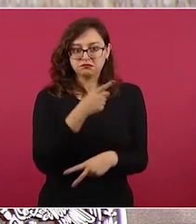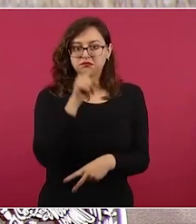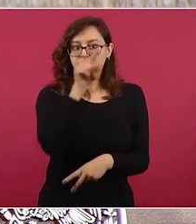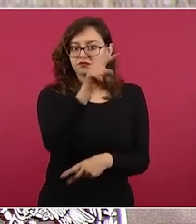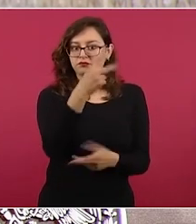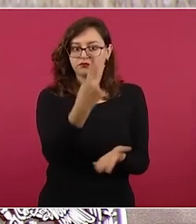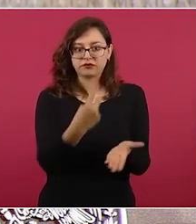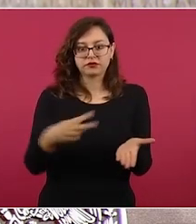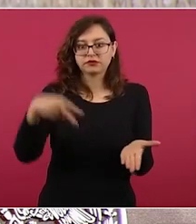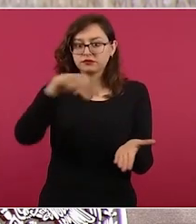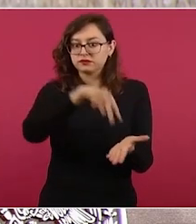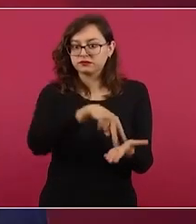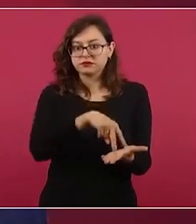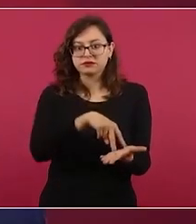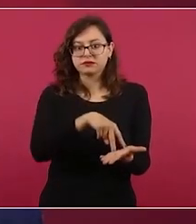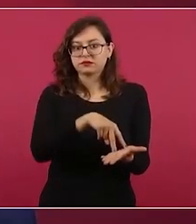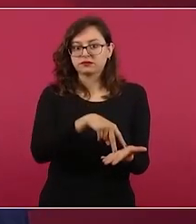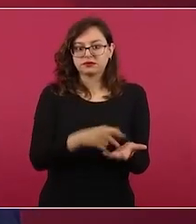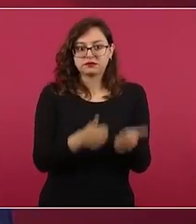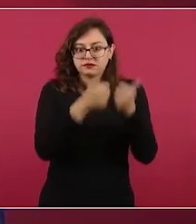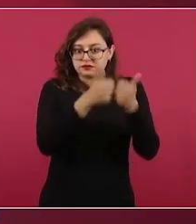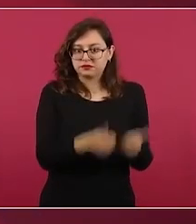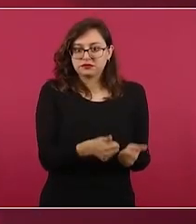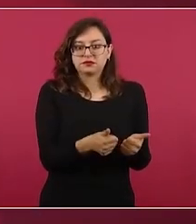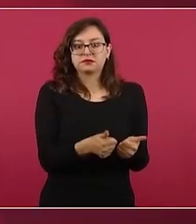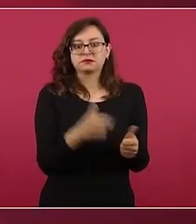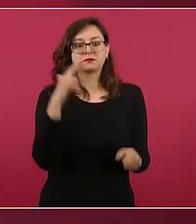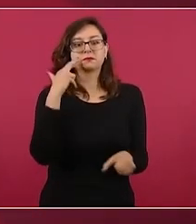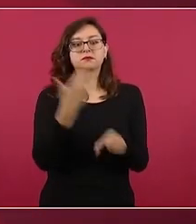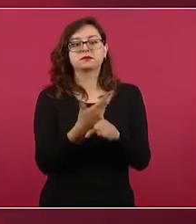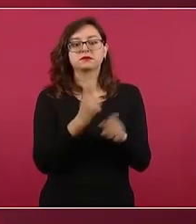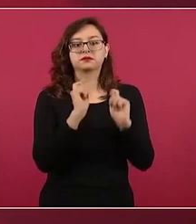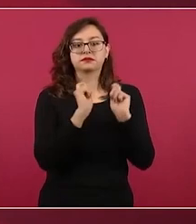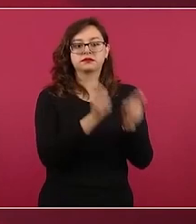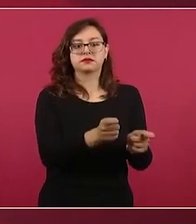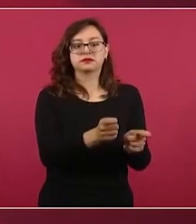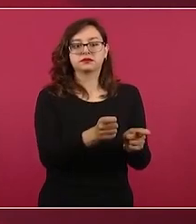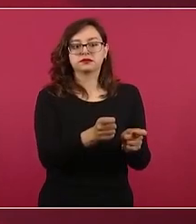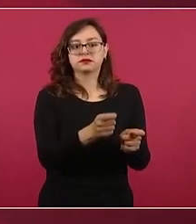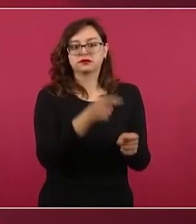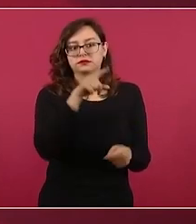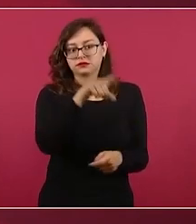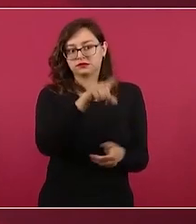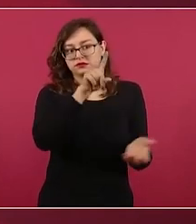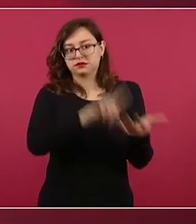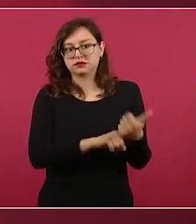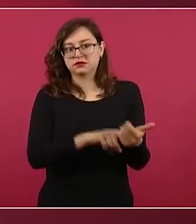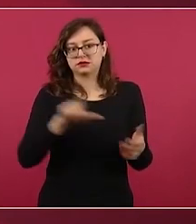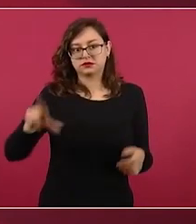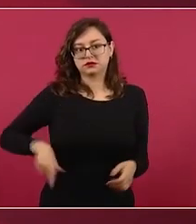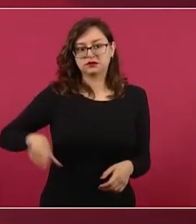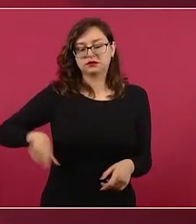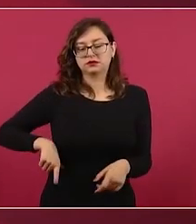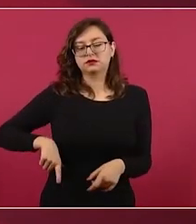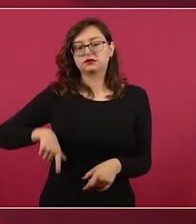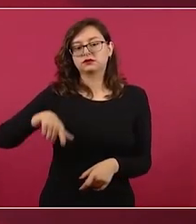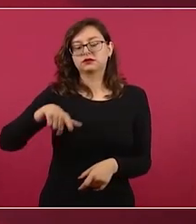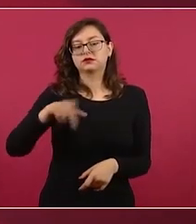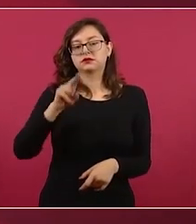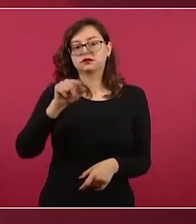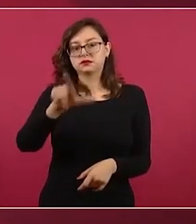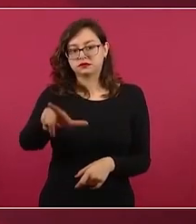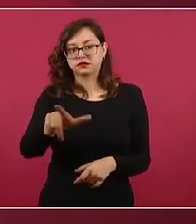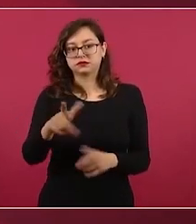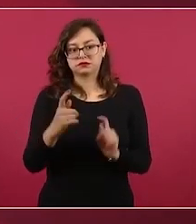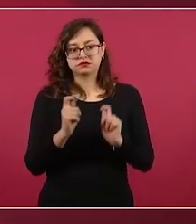fue solicitado para hacerse cargo en el gobierno de Nuevo León del